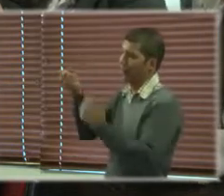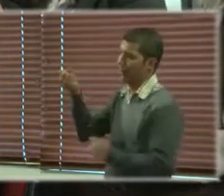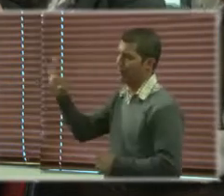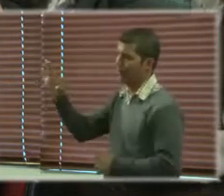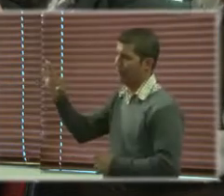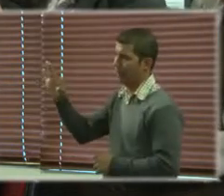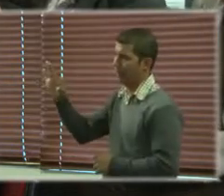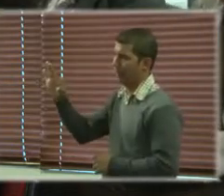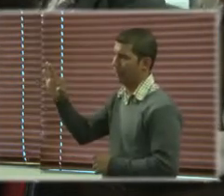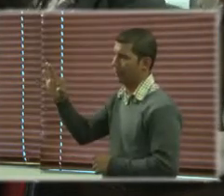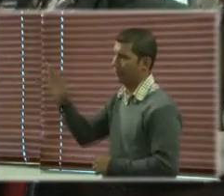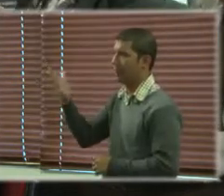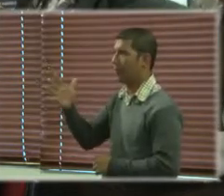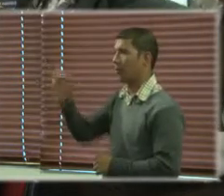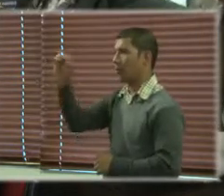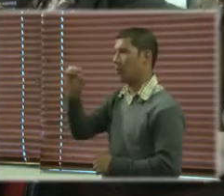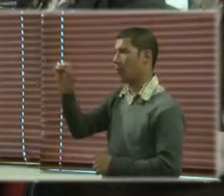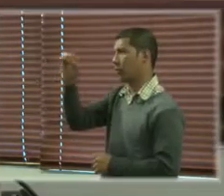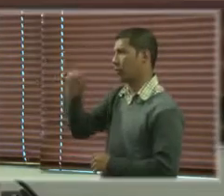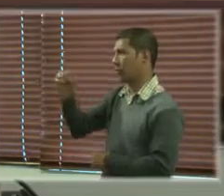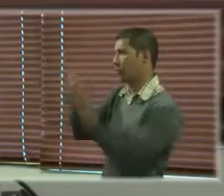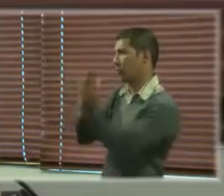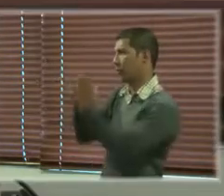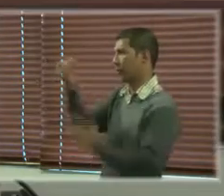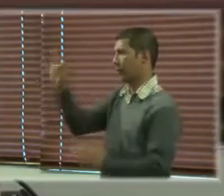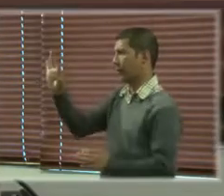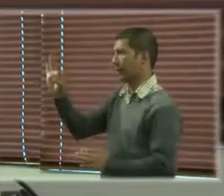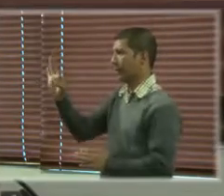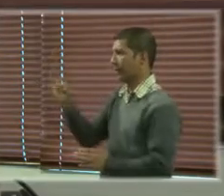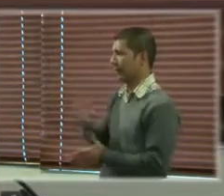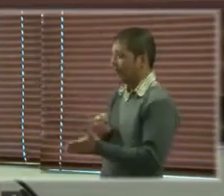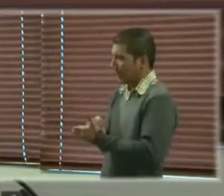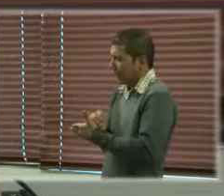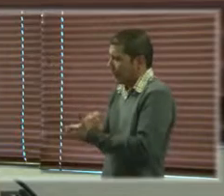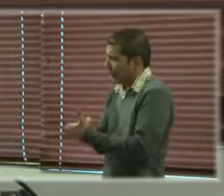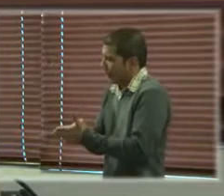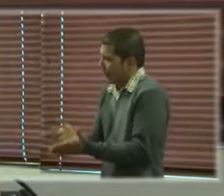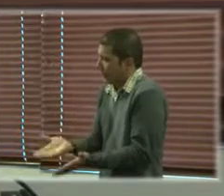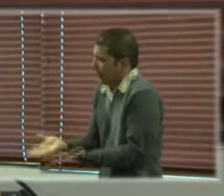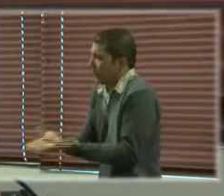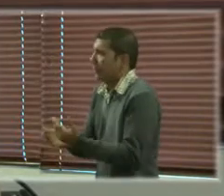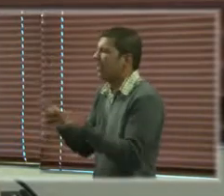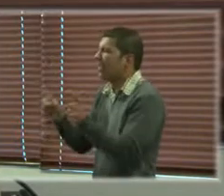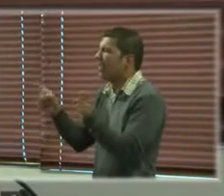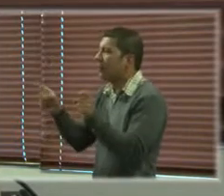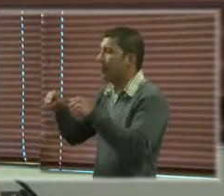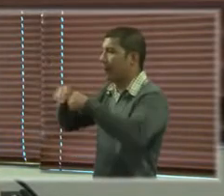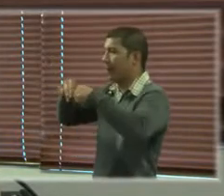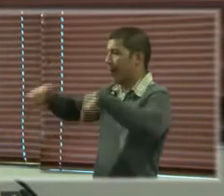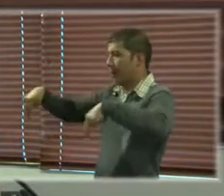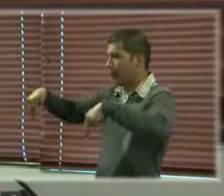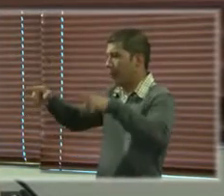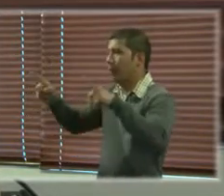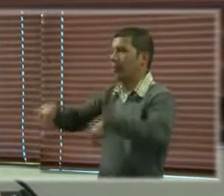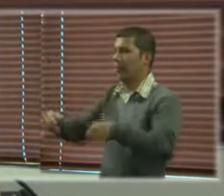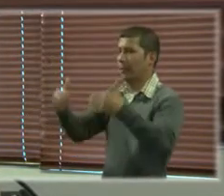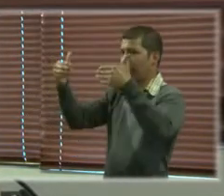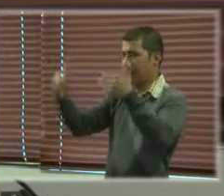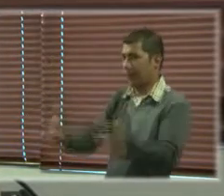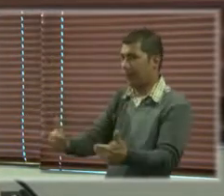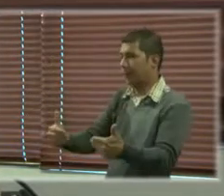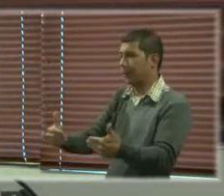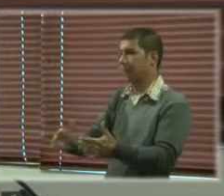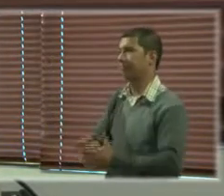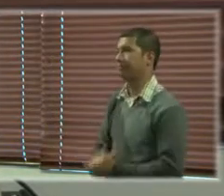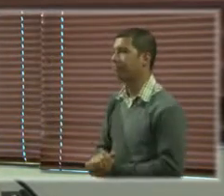octubre de 2013, promoviendo una iniciativa en género y discapacidad, específicamente es